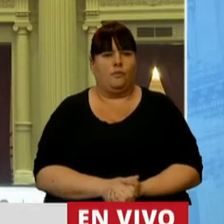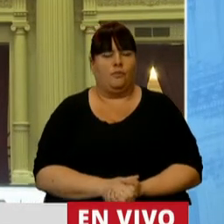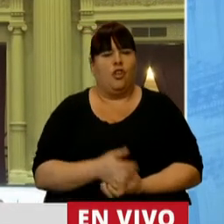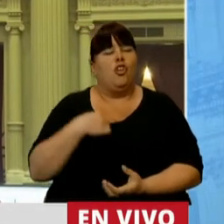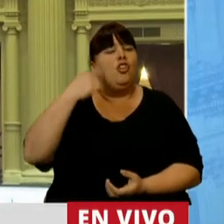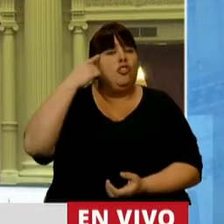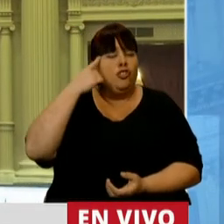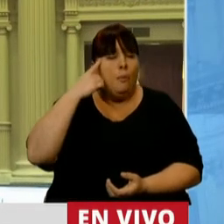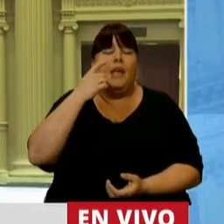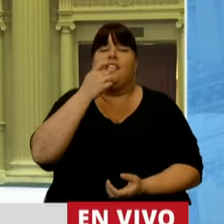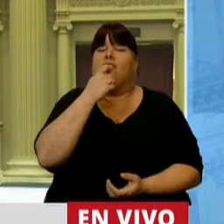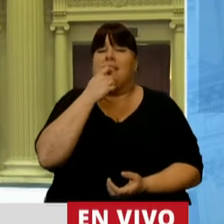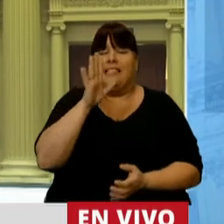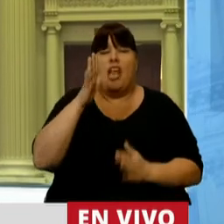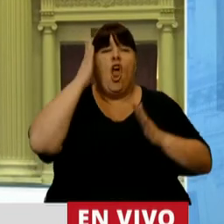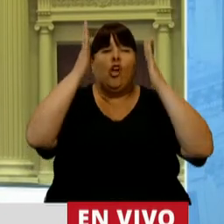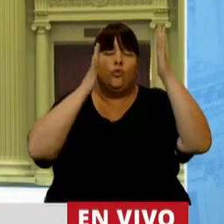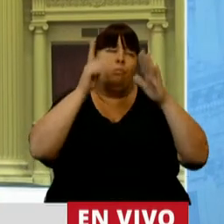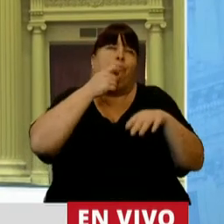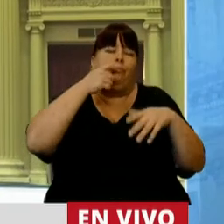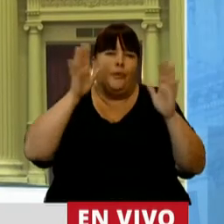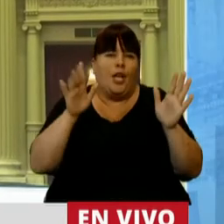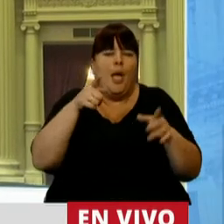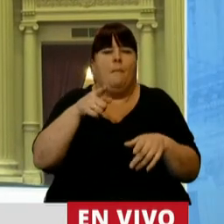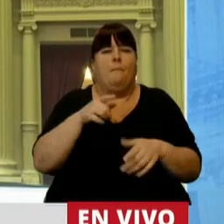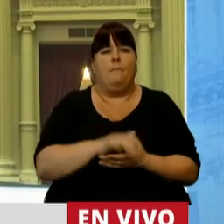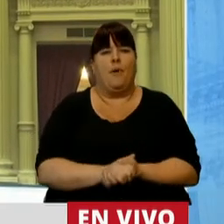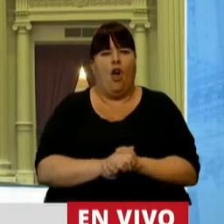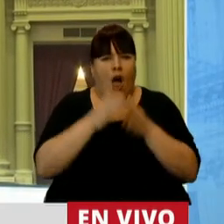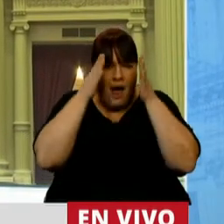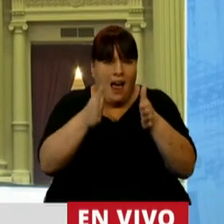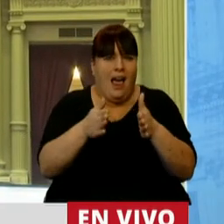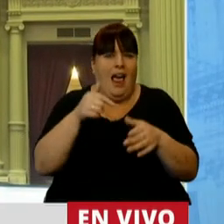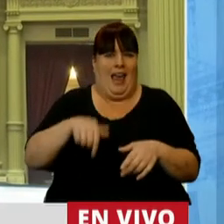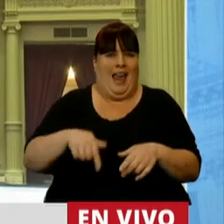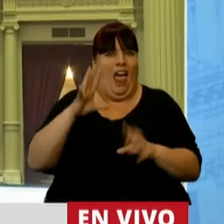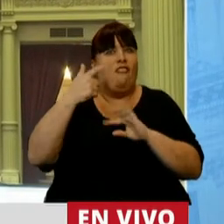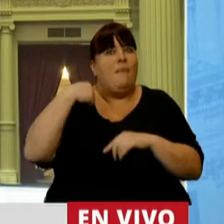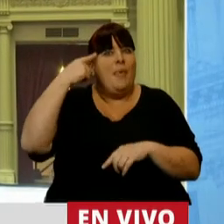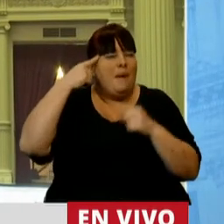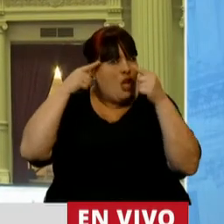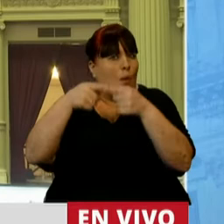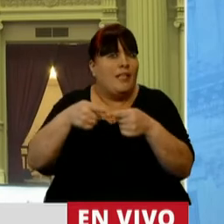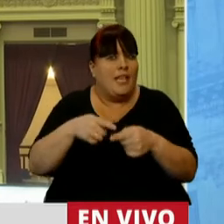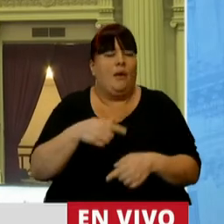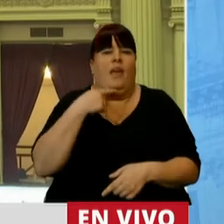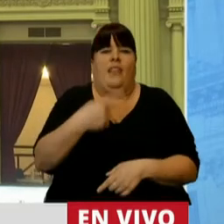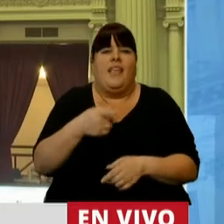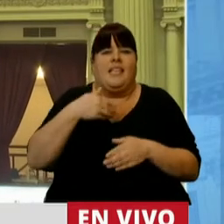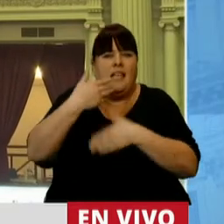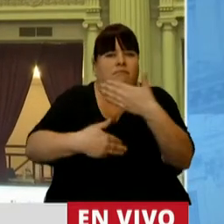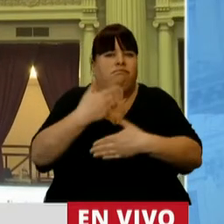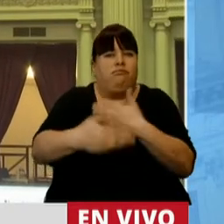Pienso que si las utopías, digamos, están puestas o rigen nuestros ideales y nos están marcando un